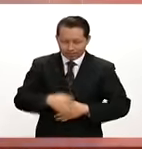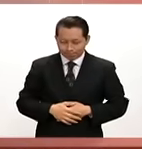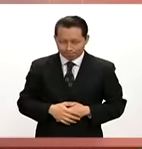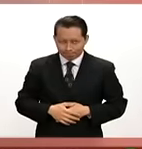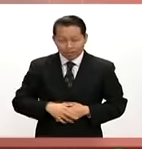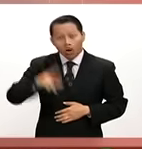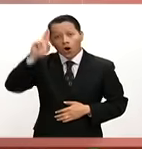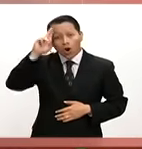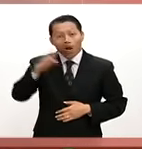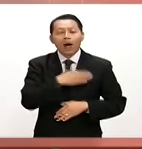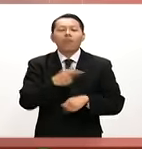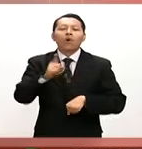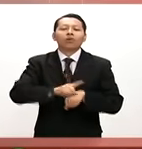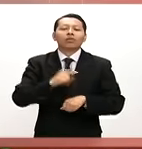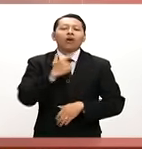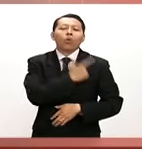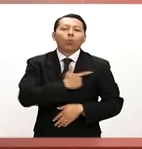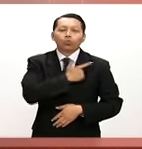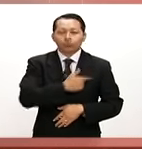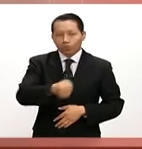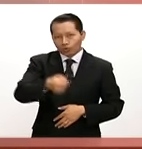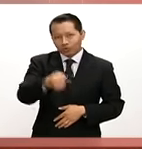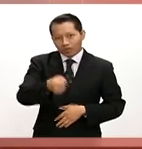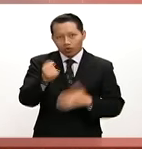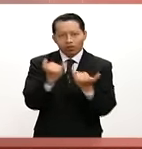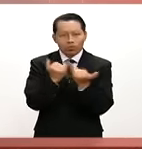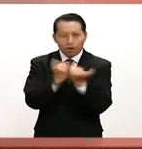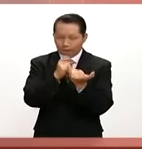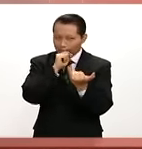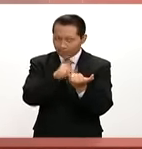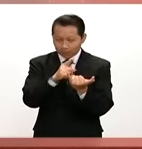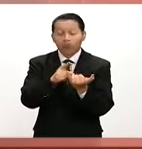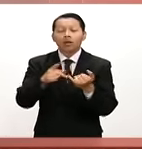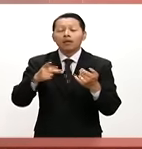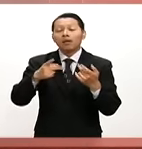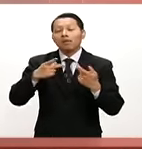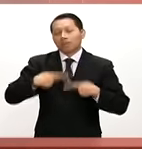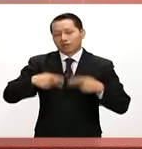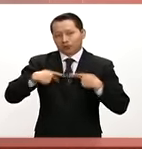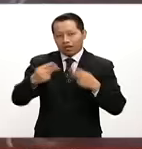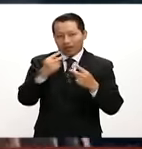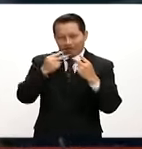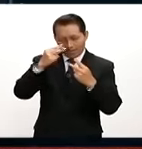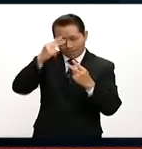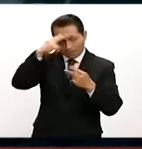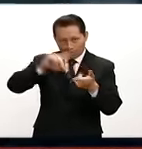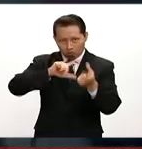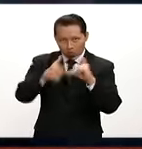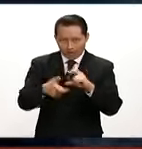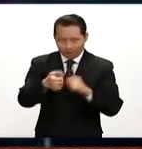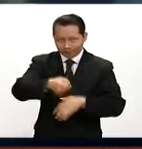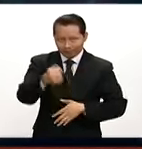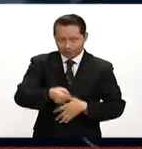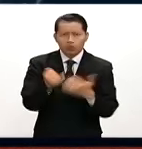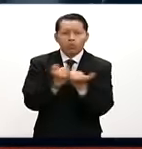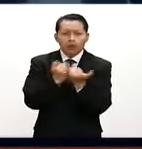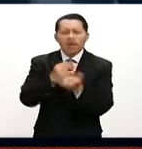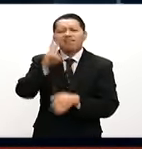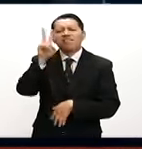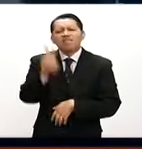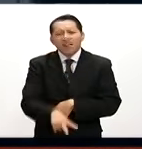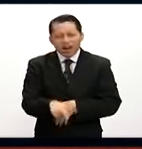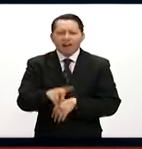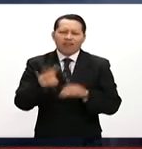Hola, ¿qué tal? Muy buenos días. Me da mucho gusto saludarlos a ustedes y al Auditorio de México al Día. Pues sí, estuvimos casi casi en primera fila